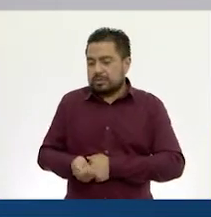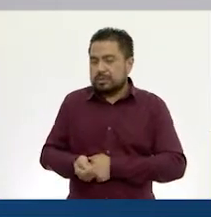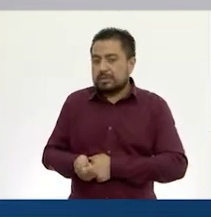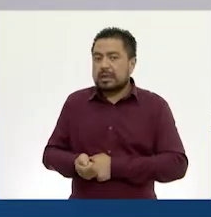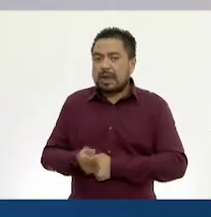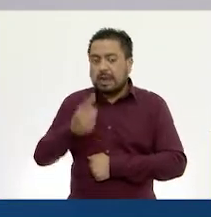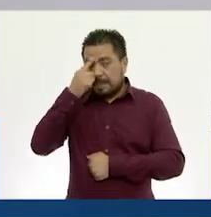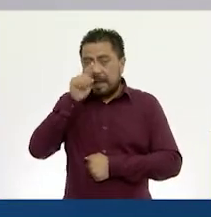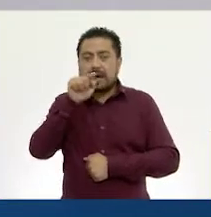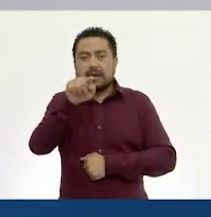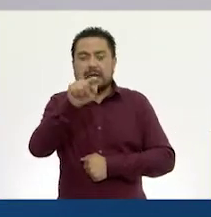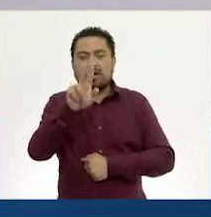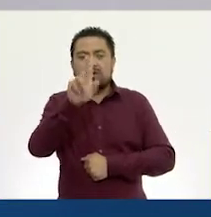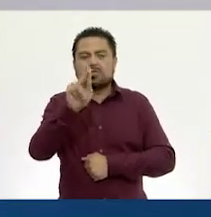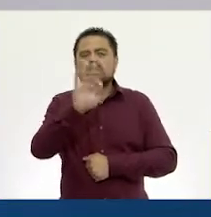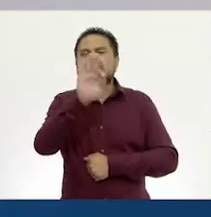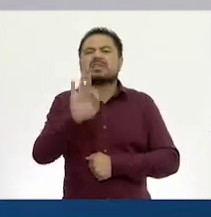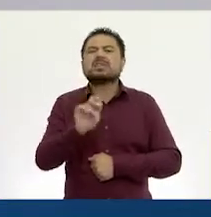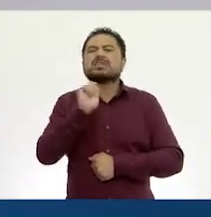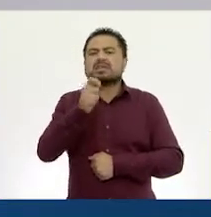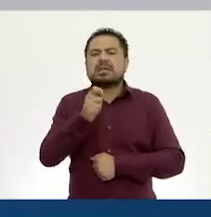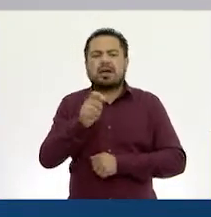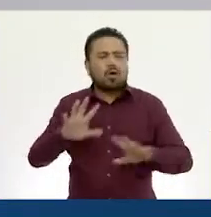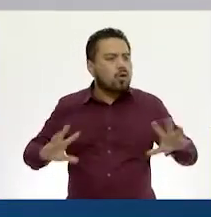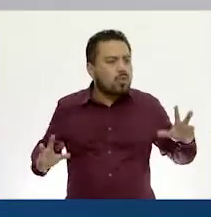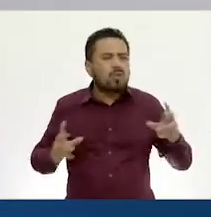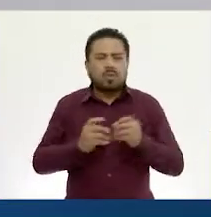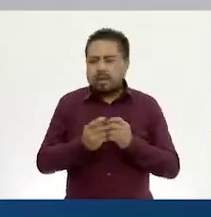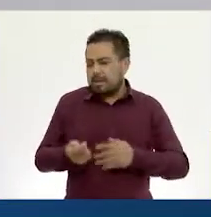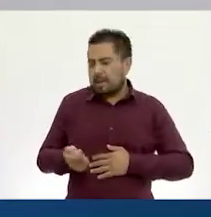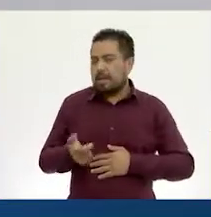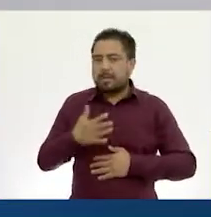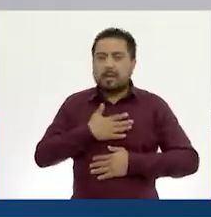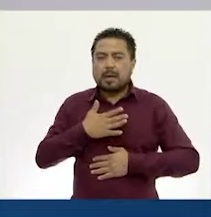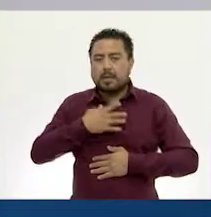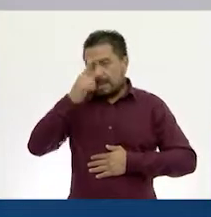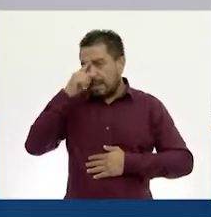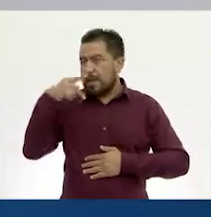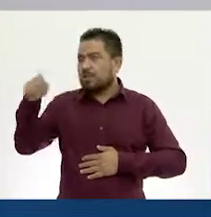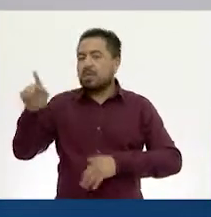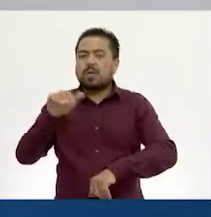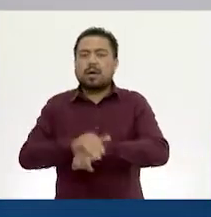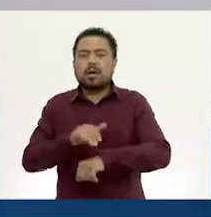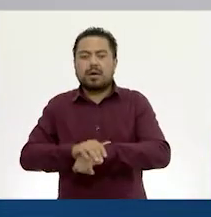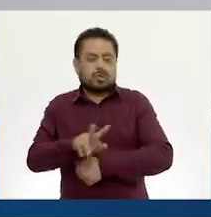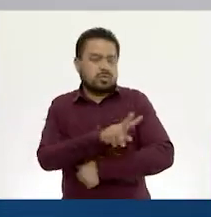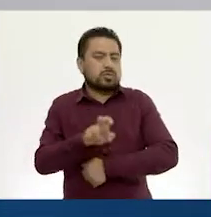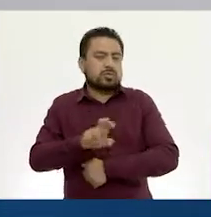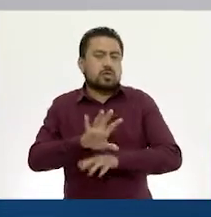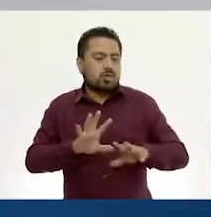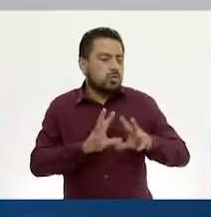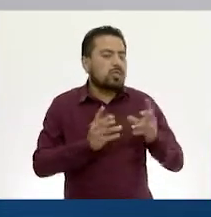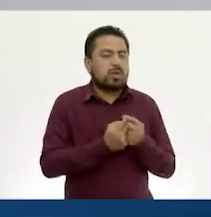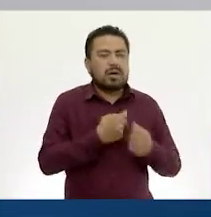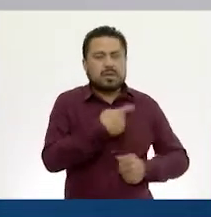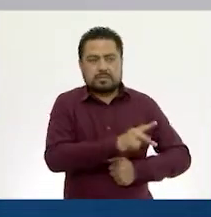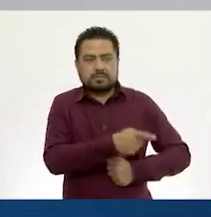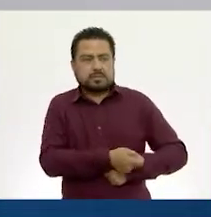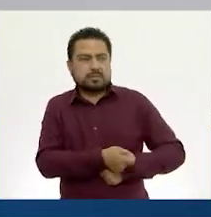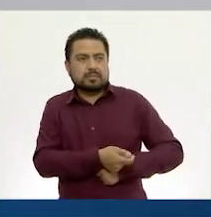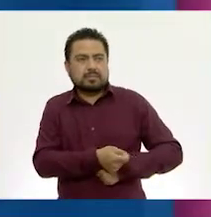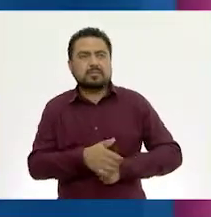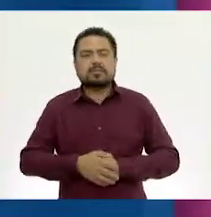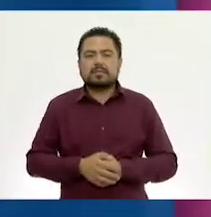pues entonces para ti el 80, ese va a ser tu total de canicas. Y para tu amiga, pues 200 va a ser ese total de canicas.